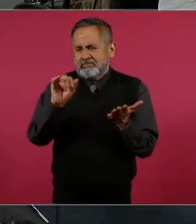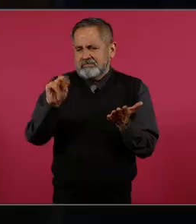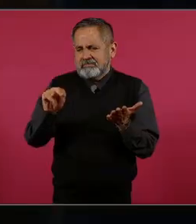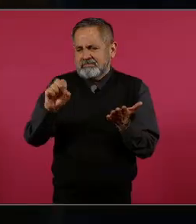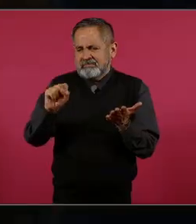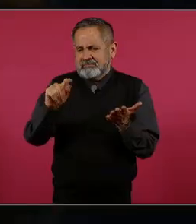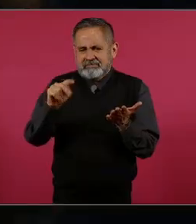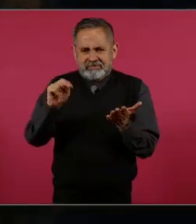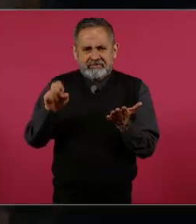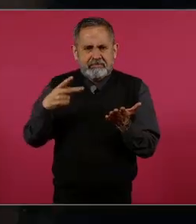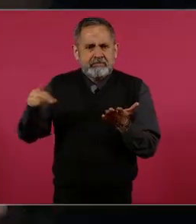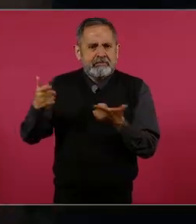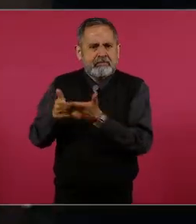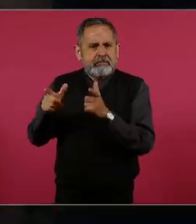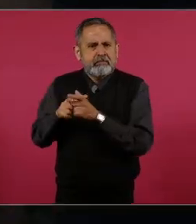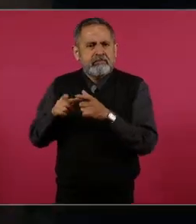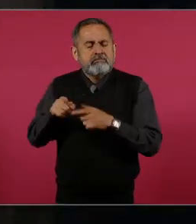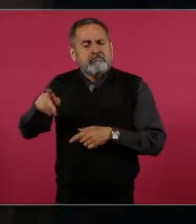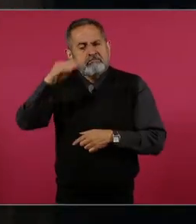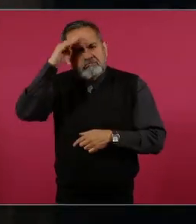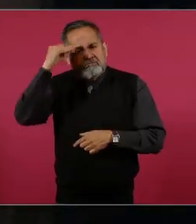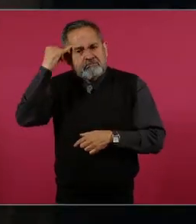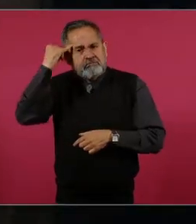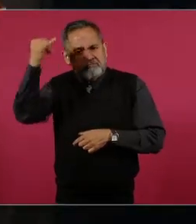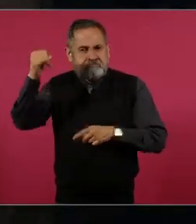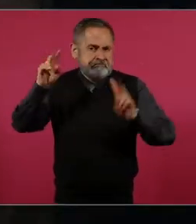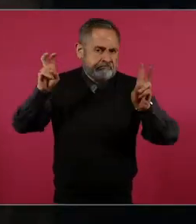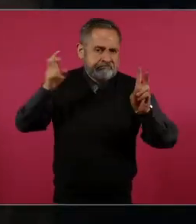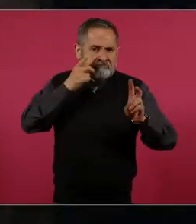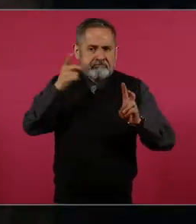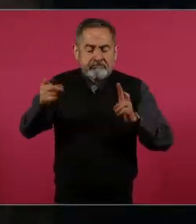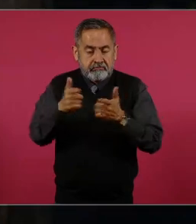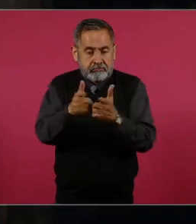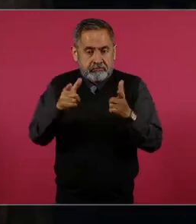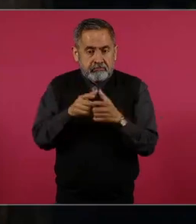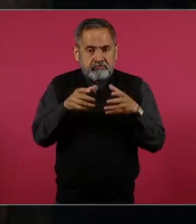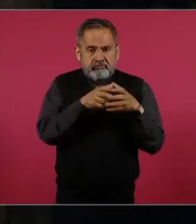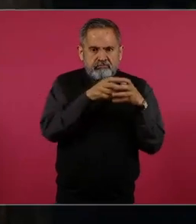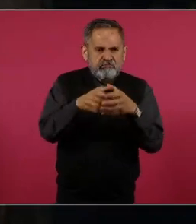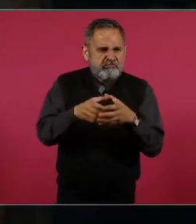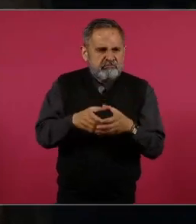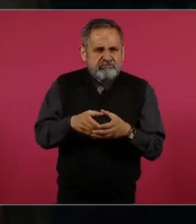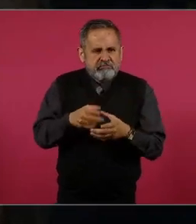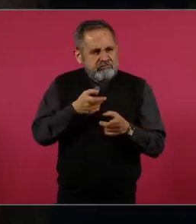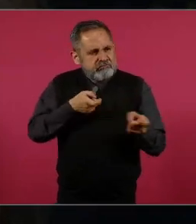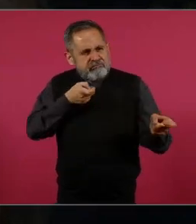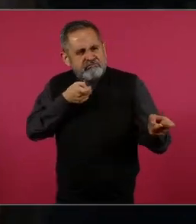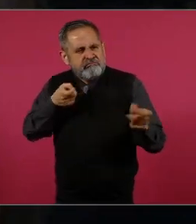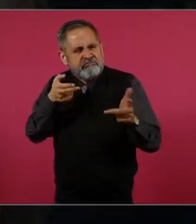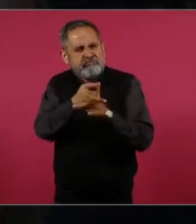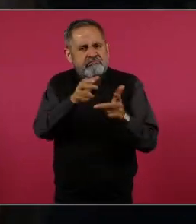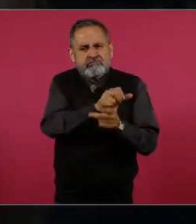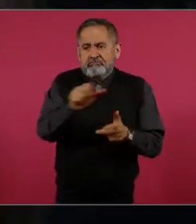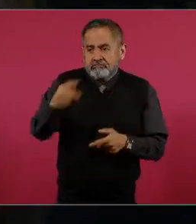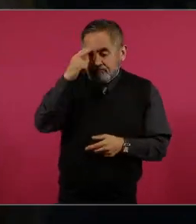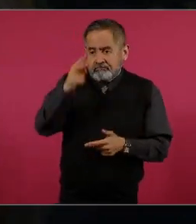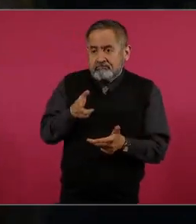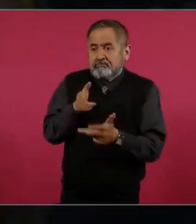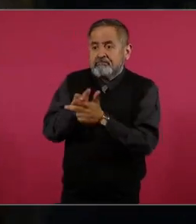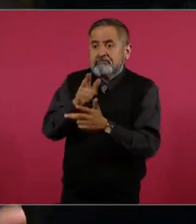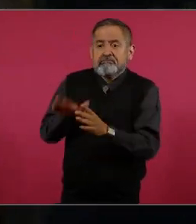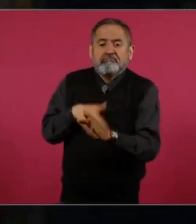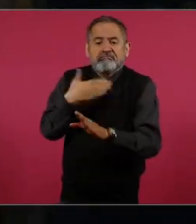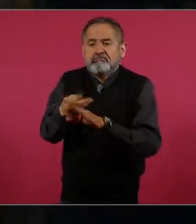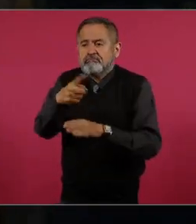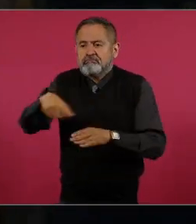gente de su entorno, de que planea enviar, entre comillas, escuadrones de asesinos a México para terminar con los cárteles